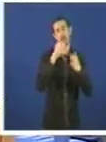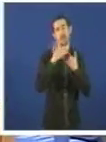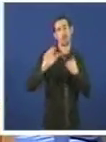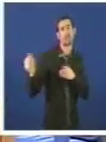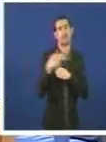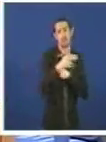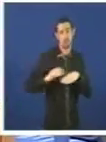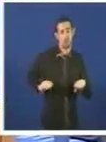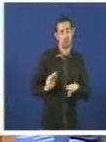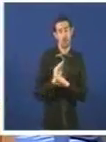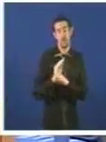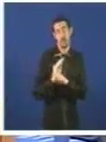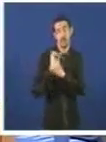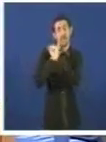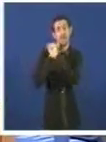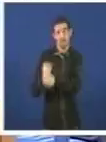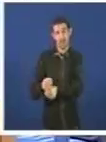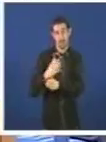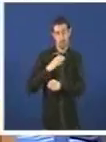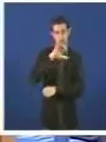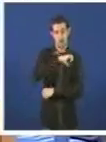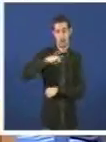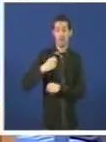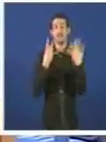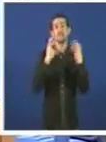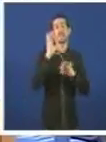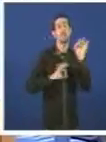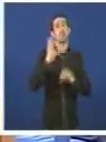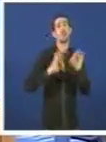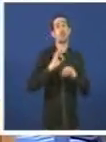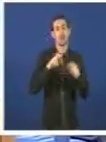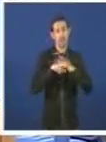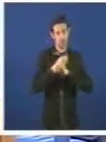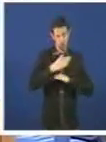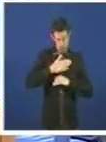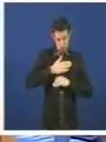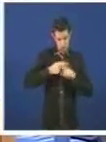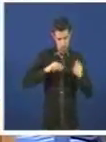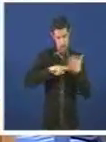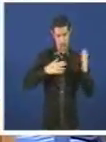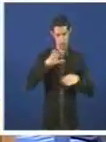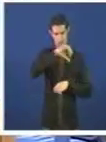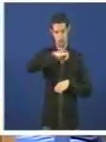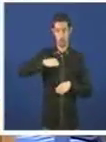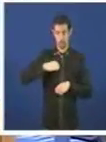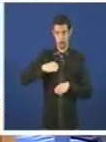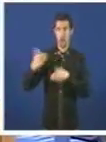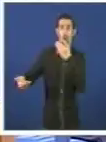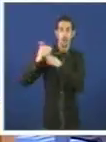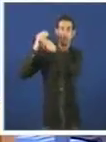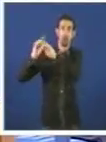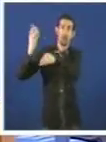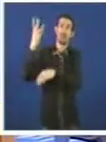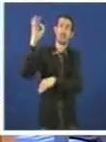se investiron en independencia na nosa comunidade, o 70% foron recursos propios desta comunidade, fronte, evidentemente, o 30%